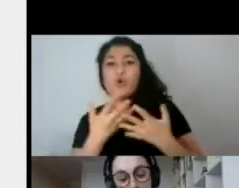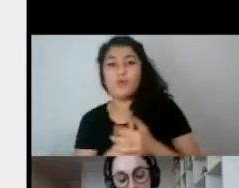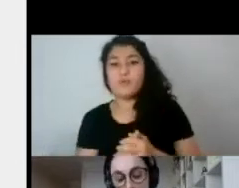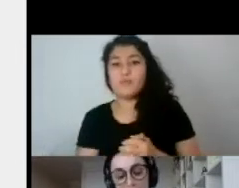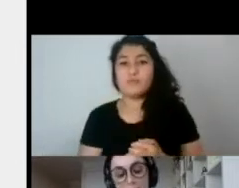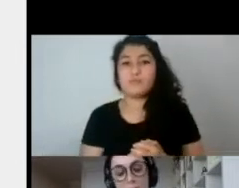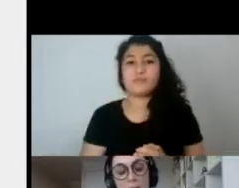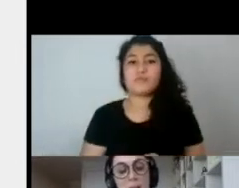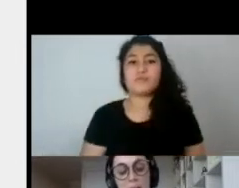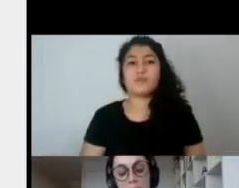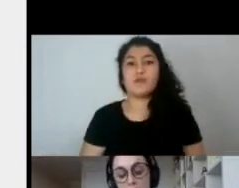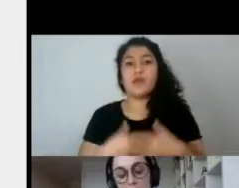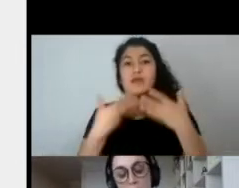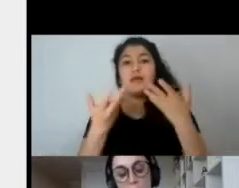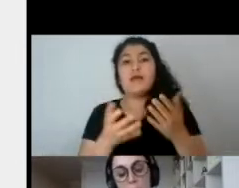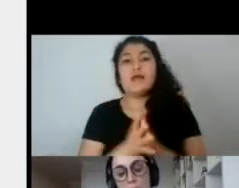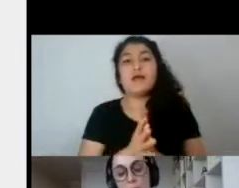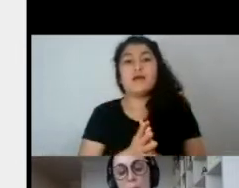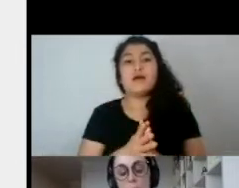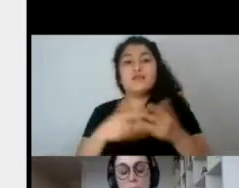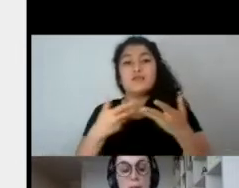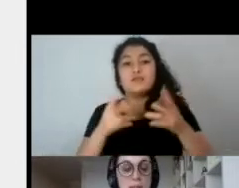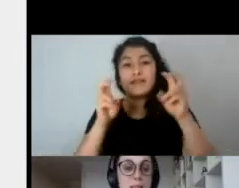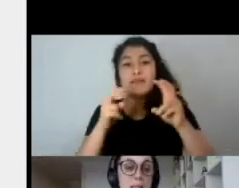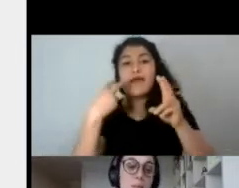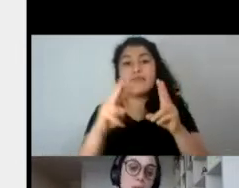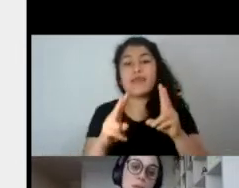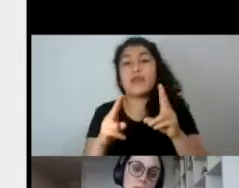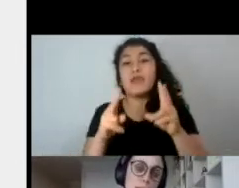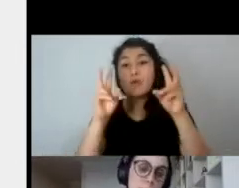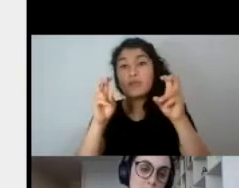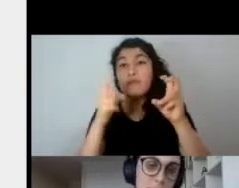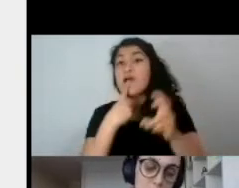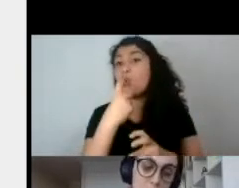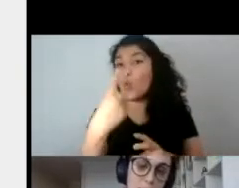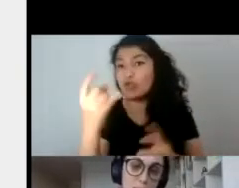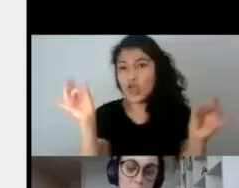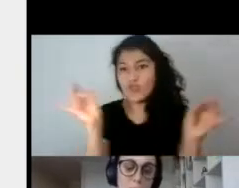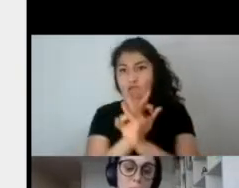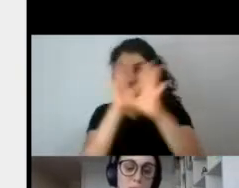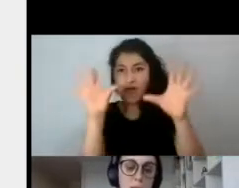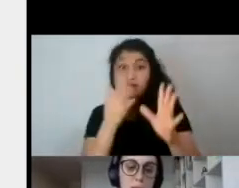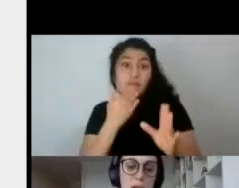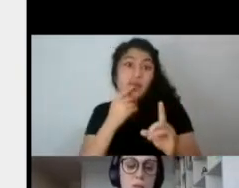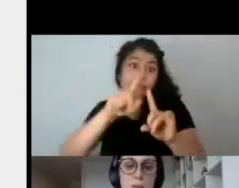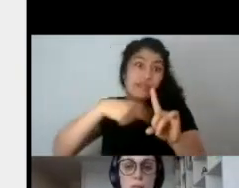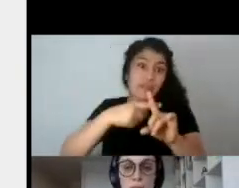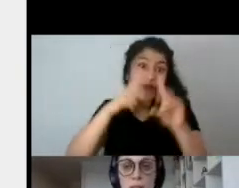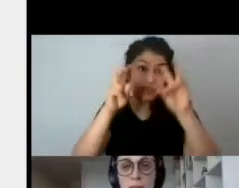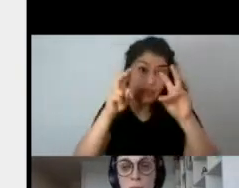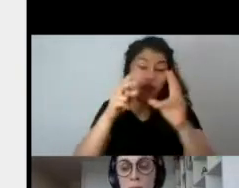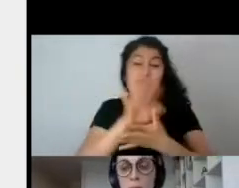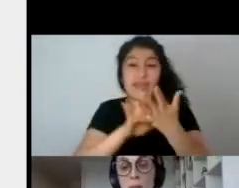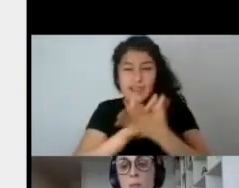Acá quisiera volver al imaginario de cuentos de hadas porque me parece que, bueno, a partir, además de los ejemplos que les he dado, ustedes